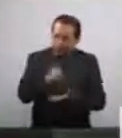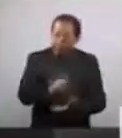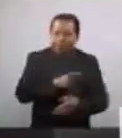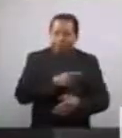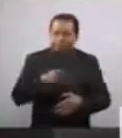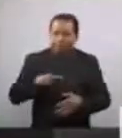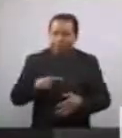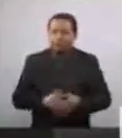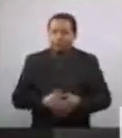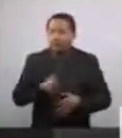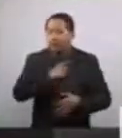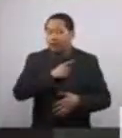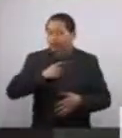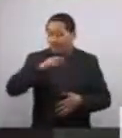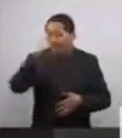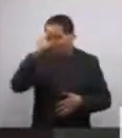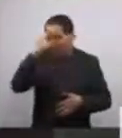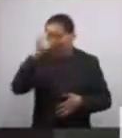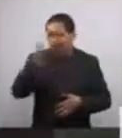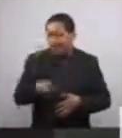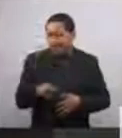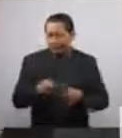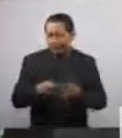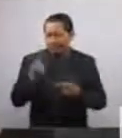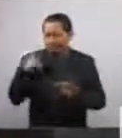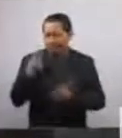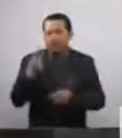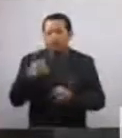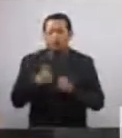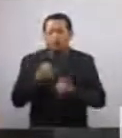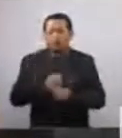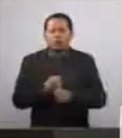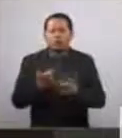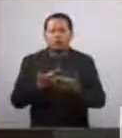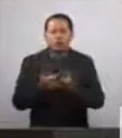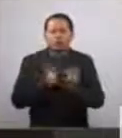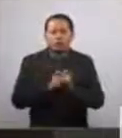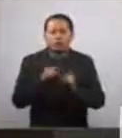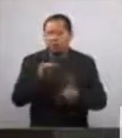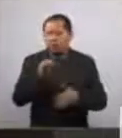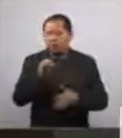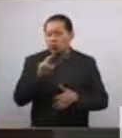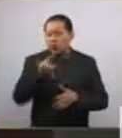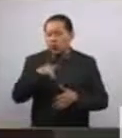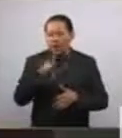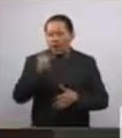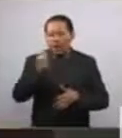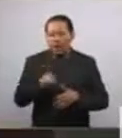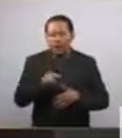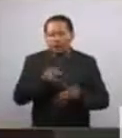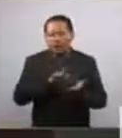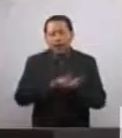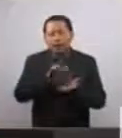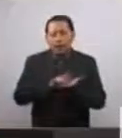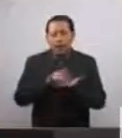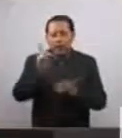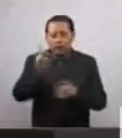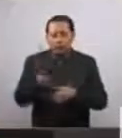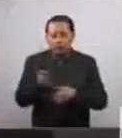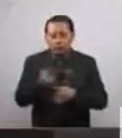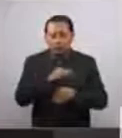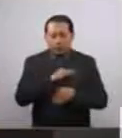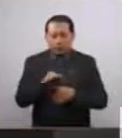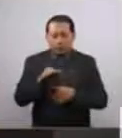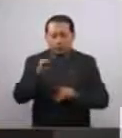debemos de recordar que en los últimos dos años el Grupo Parlamentario de Morena apoyó la reducción